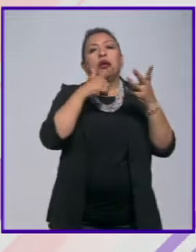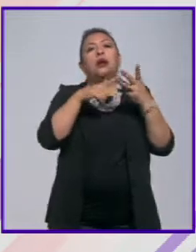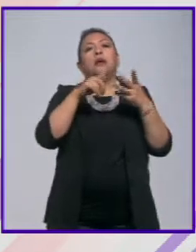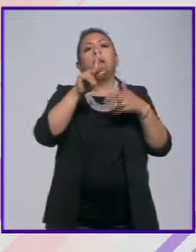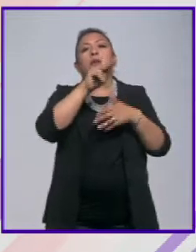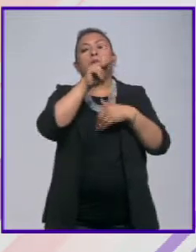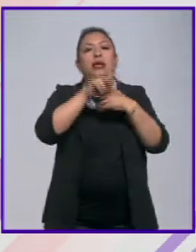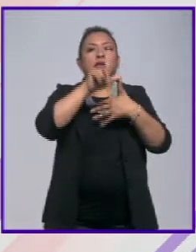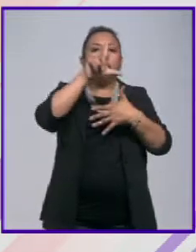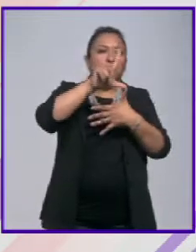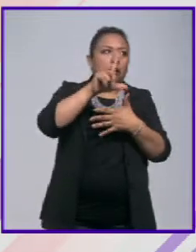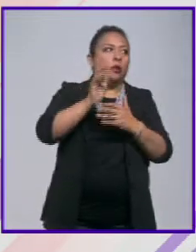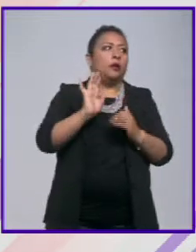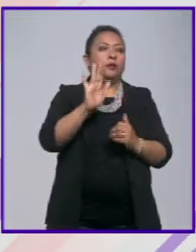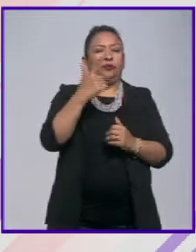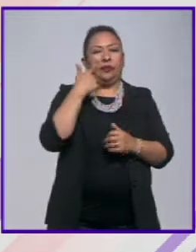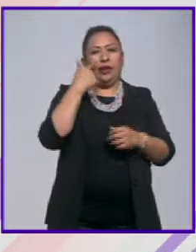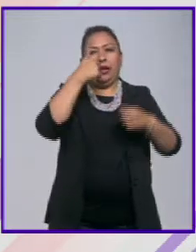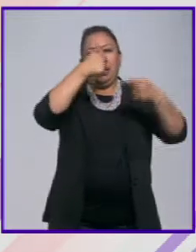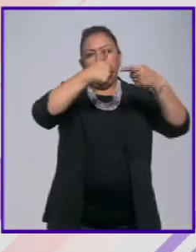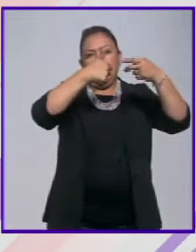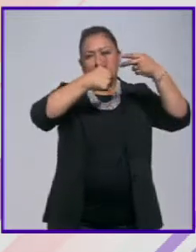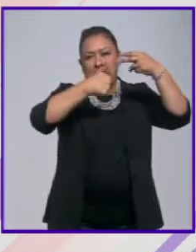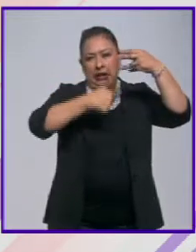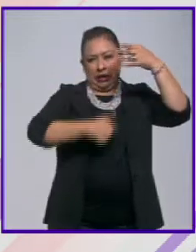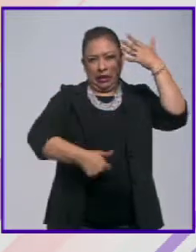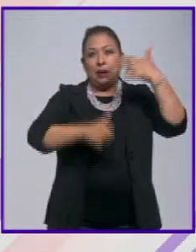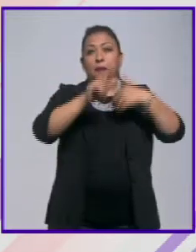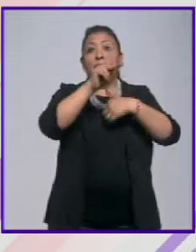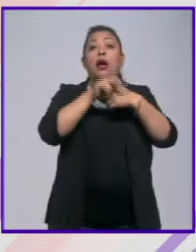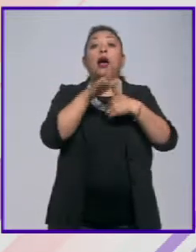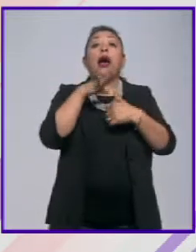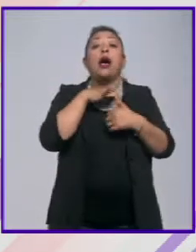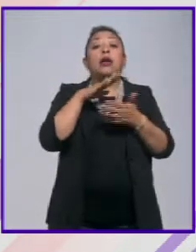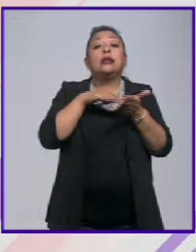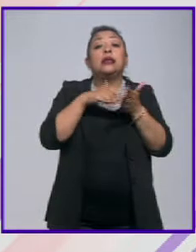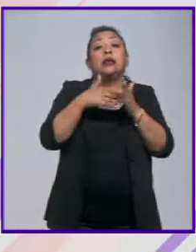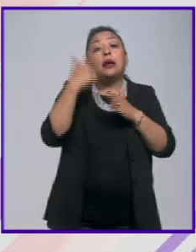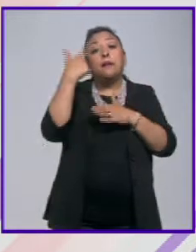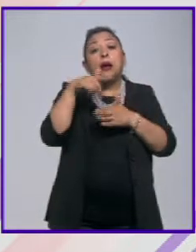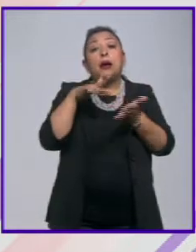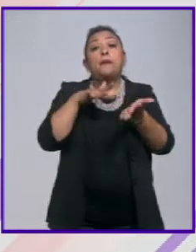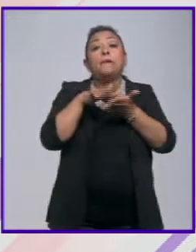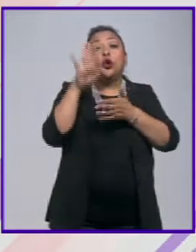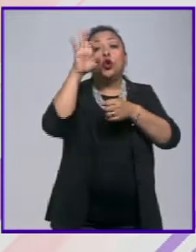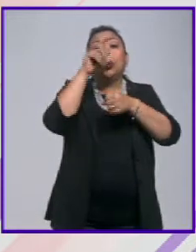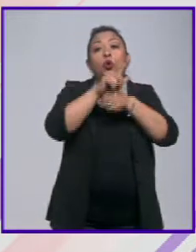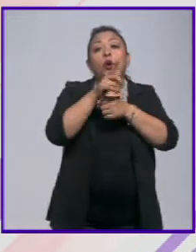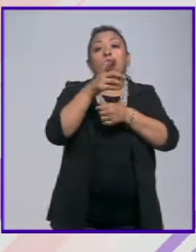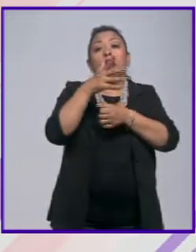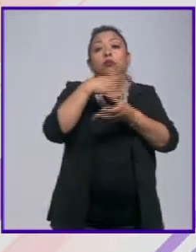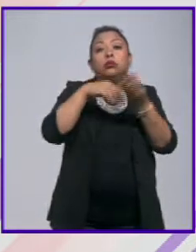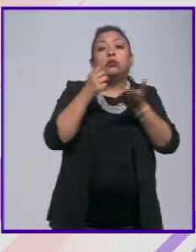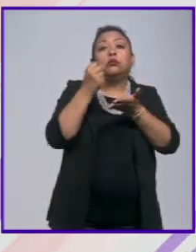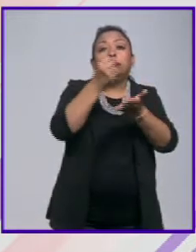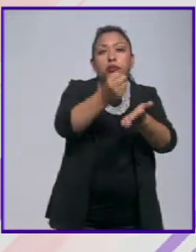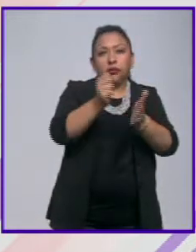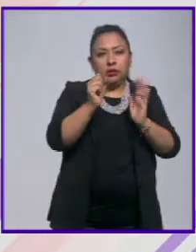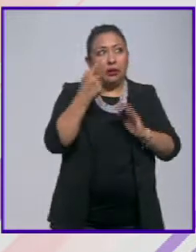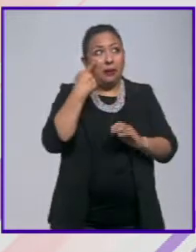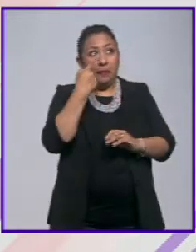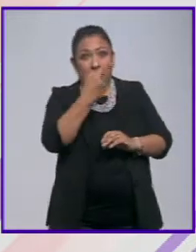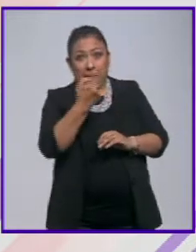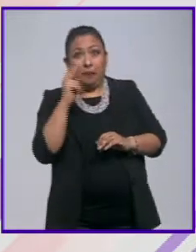latinoamericanos cada uno de estos países tiene una estrategia para el financiamiento de la cultura y en ese sentido lo que tú ves